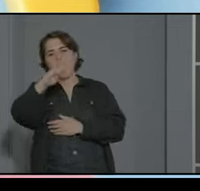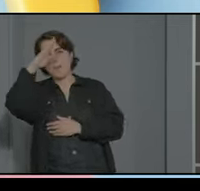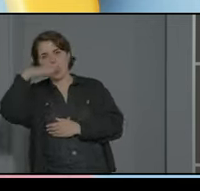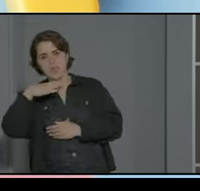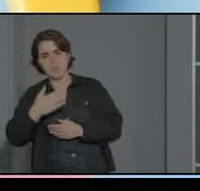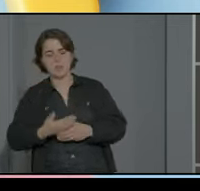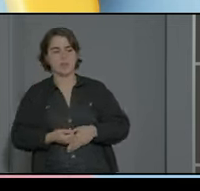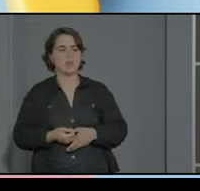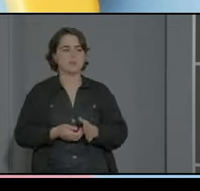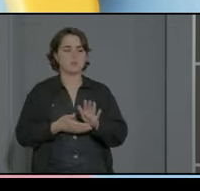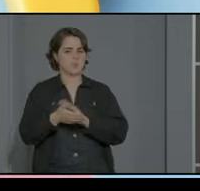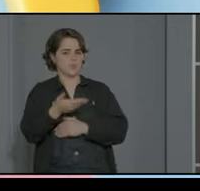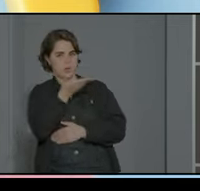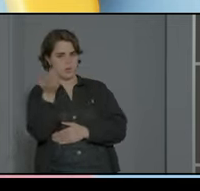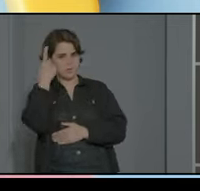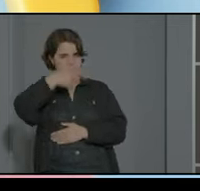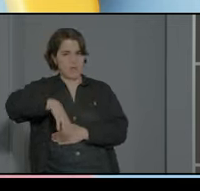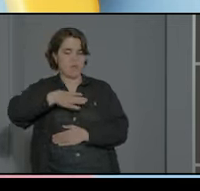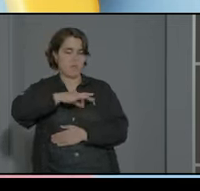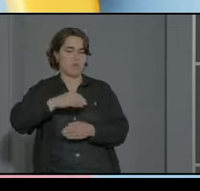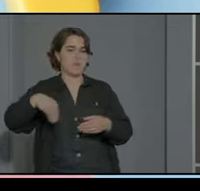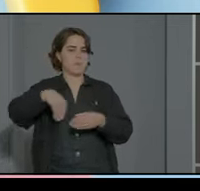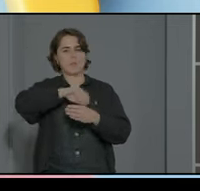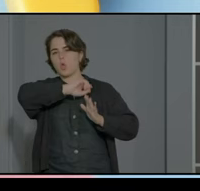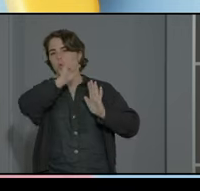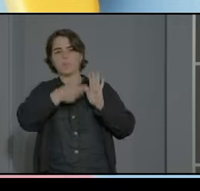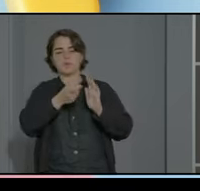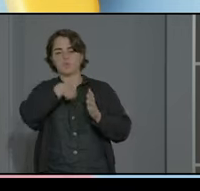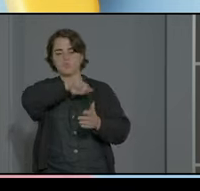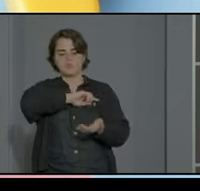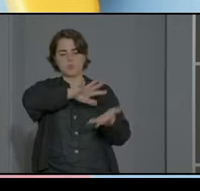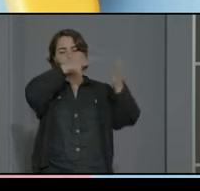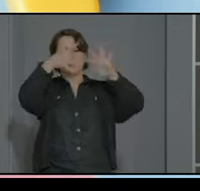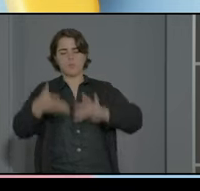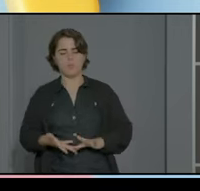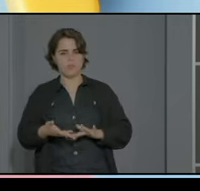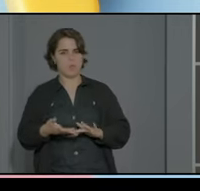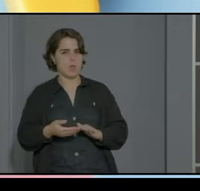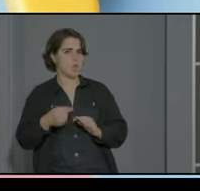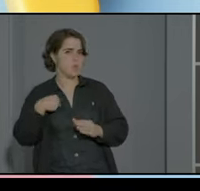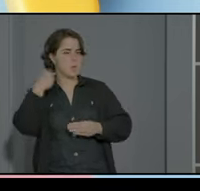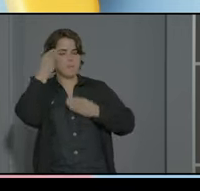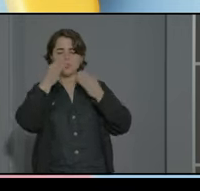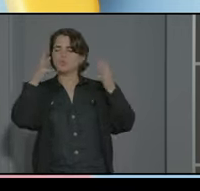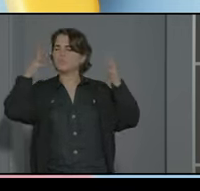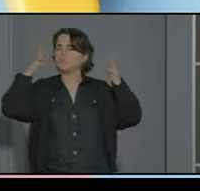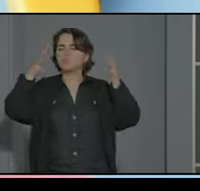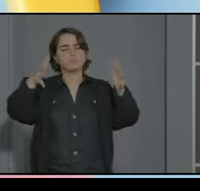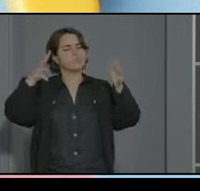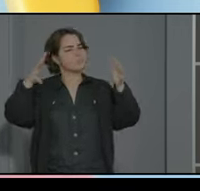de impulsado por plena inclusión nosotros lo llevamos a cabo me parece súper recomendable